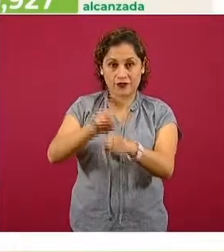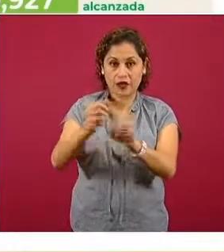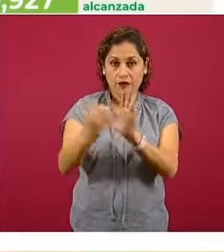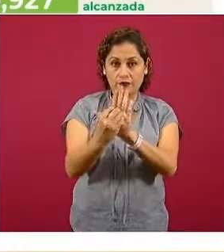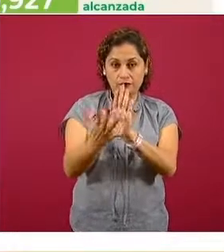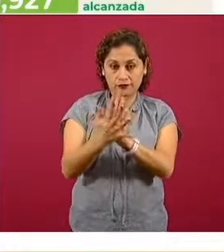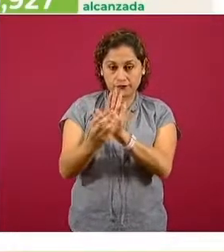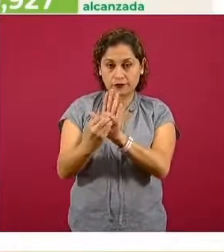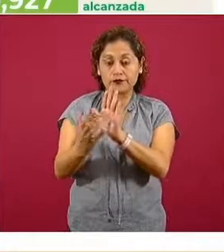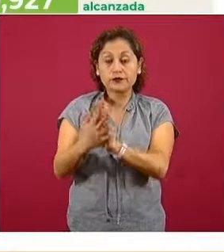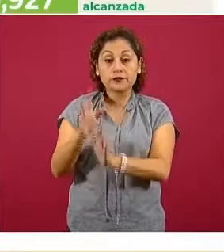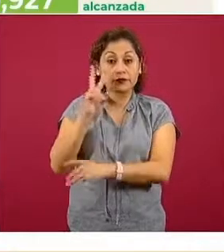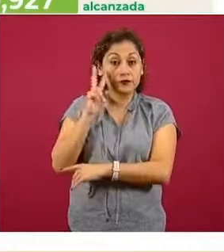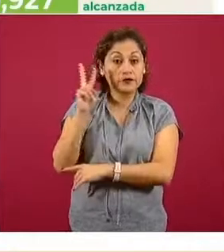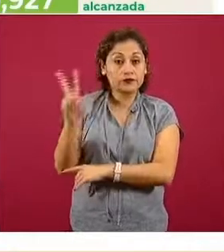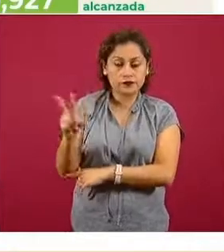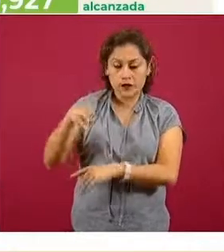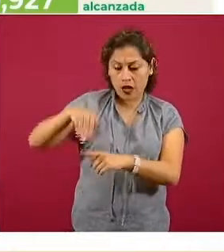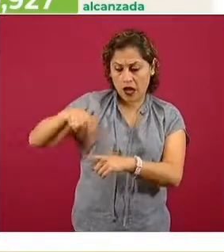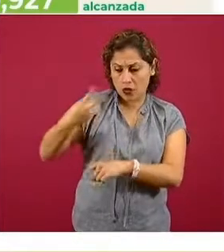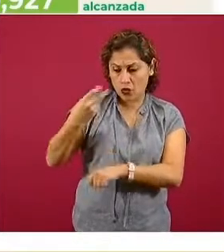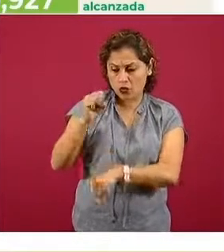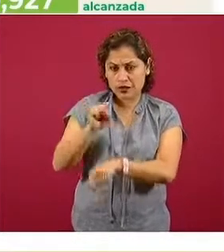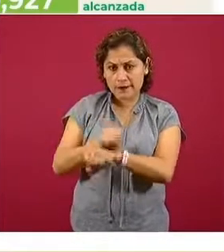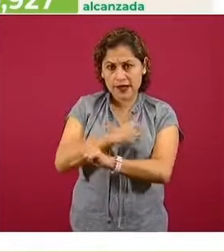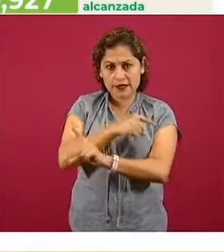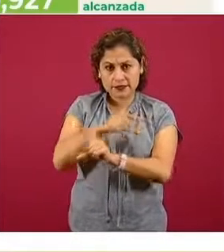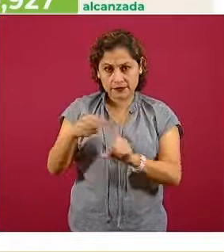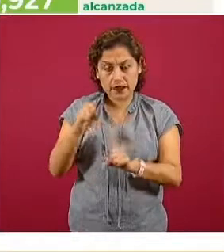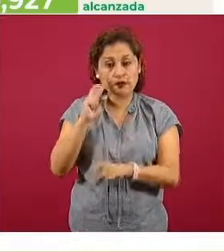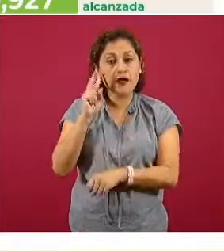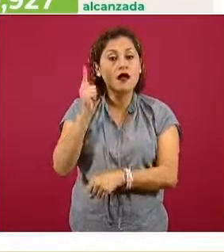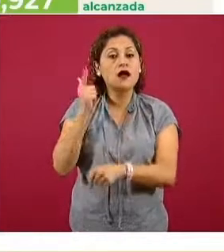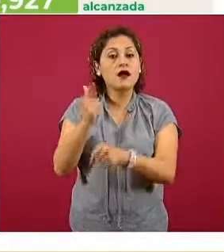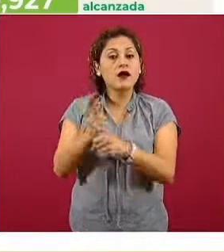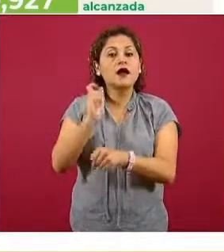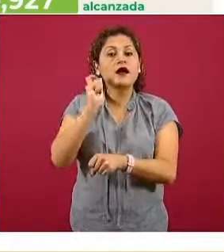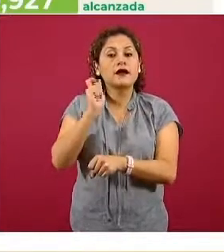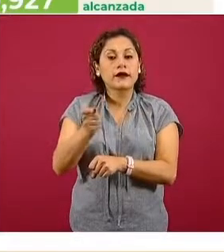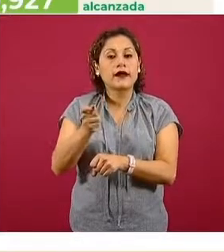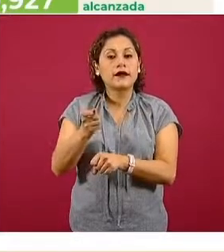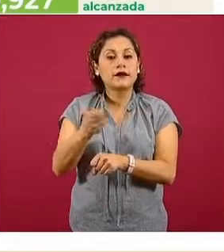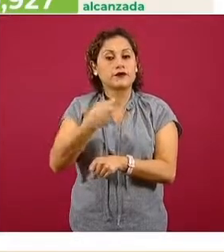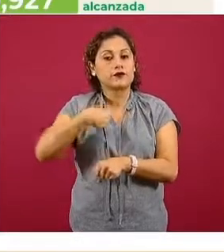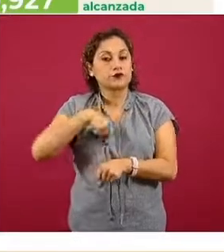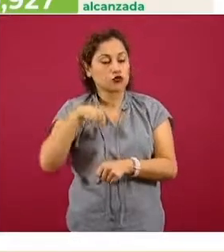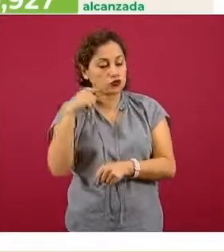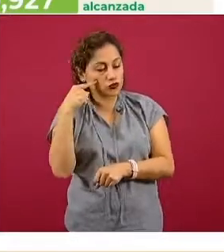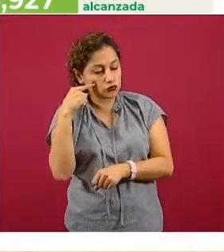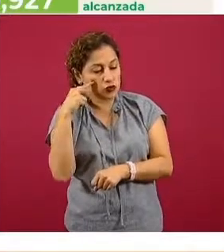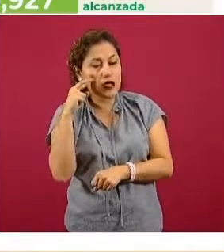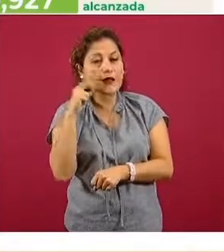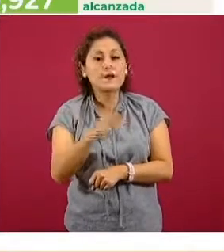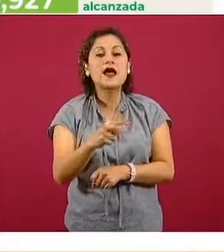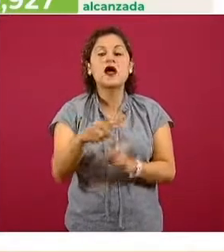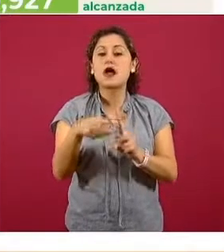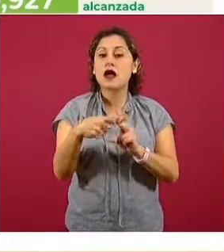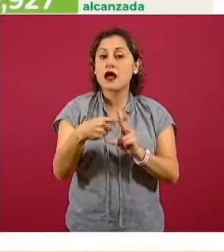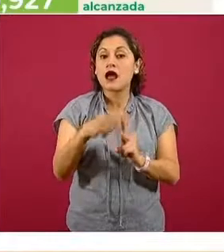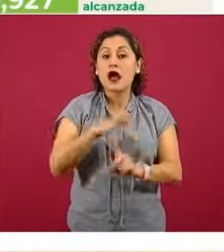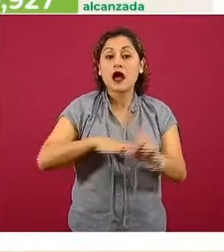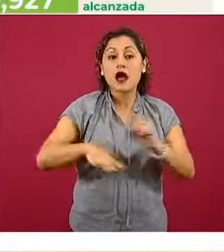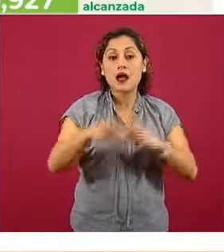aproximadamente dos semanas, dos semanas y media, que la curva de casos estimados había superado en su momento